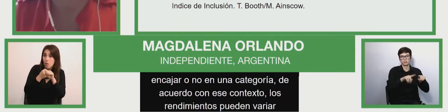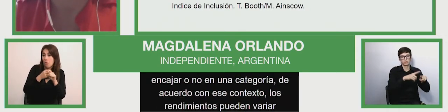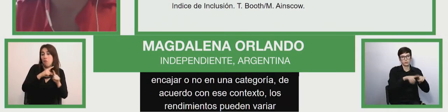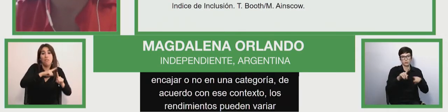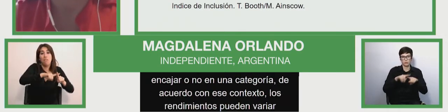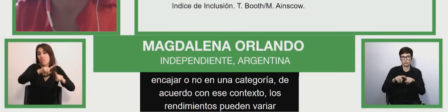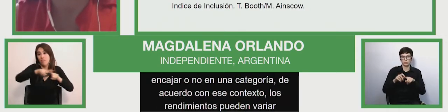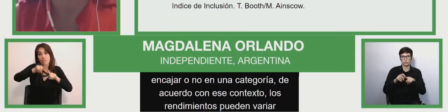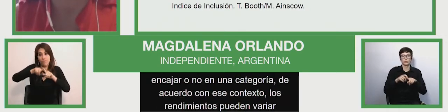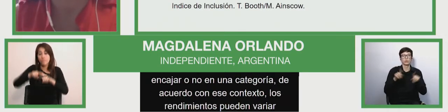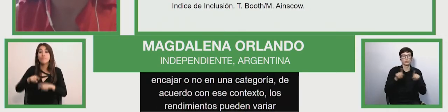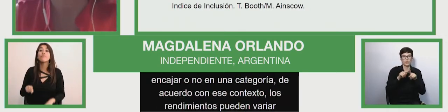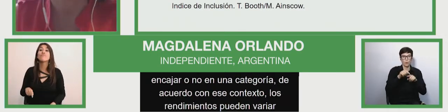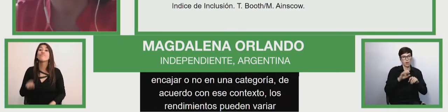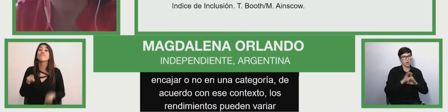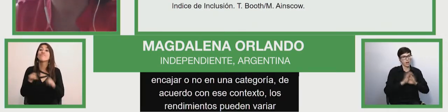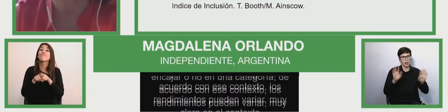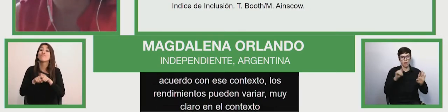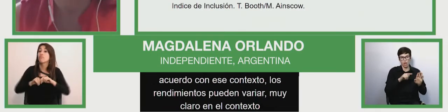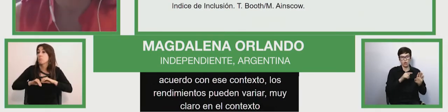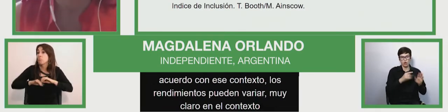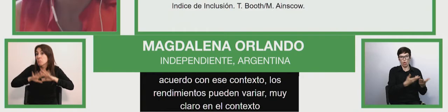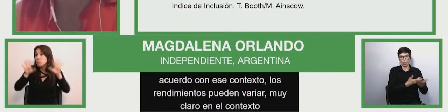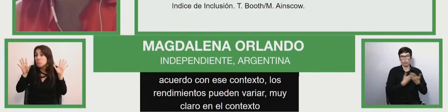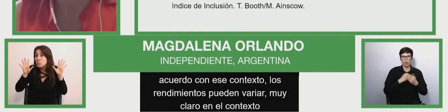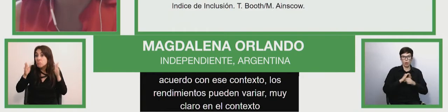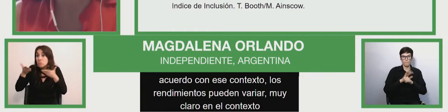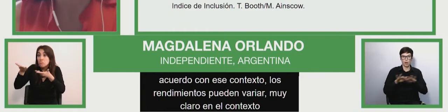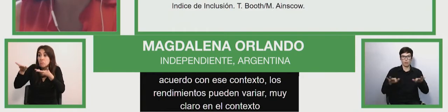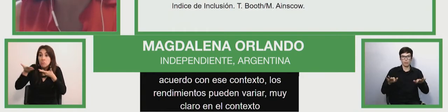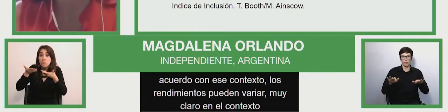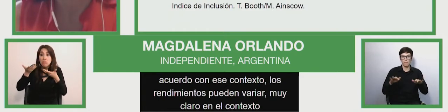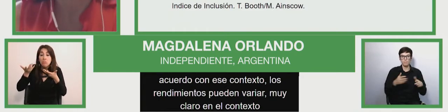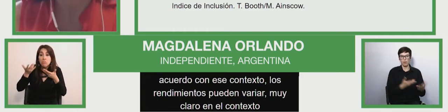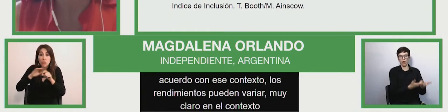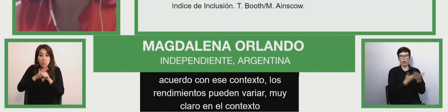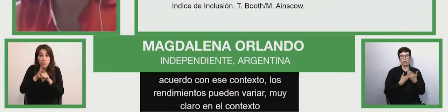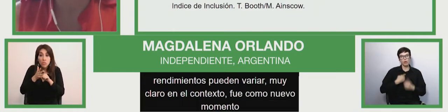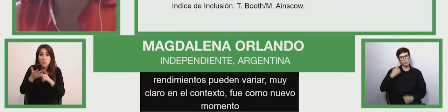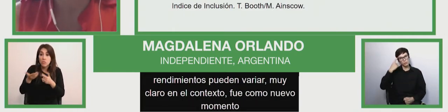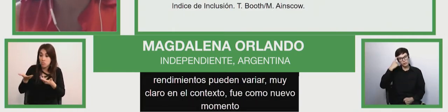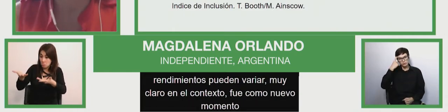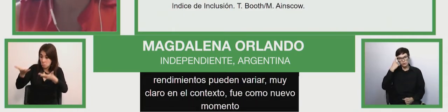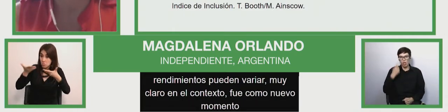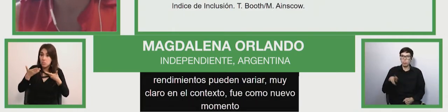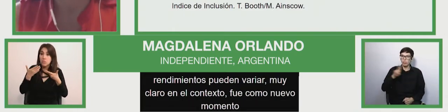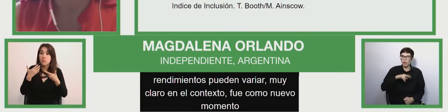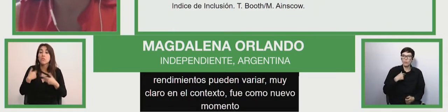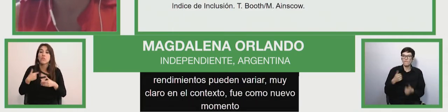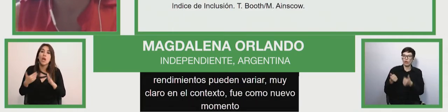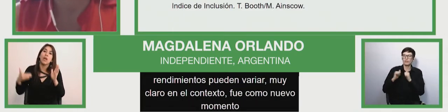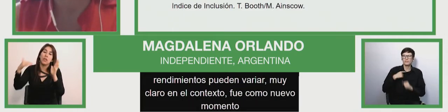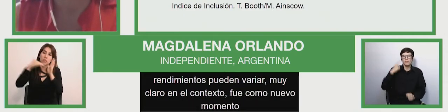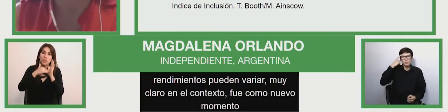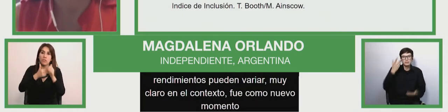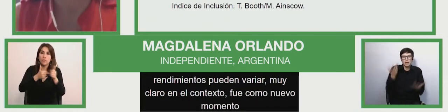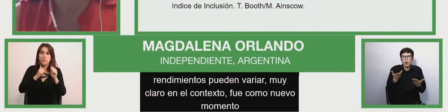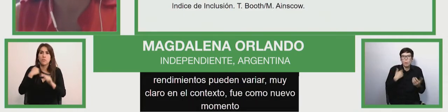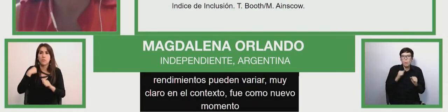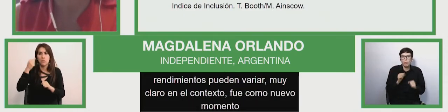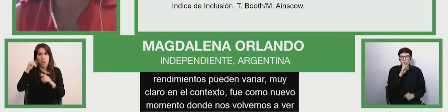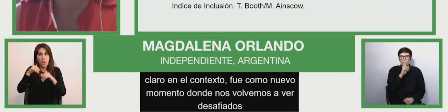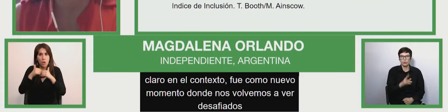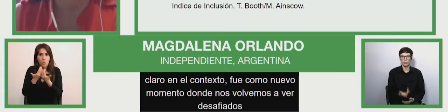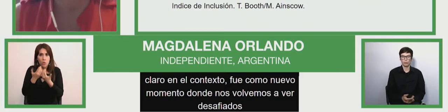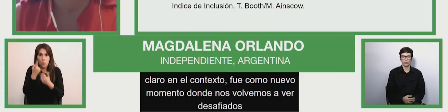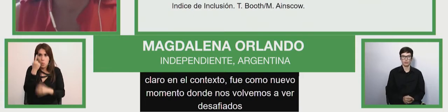presentó la pandemia, ¿no? Fue como un nuevo momento en donde nos volvemos a ver desafiados a pensar de qué manera dar respuesta.